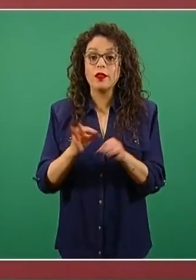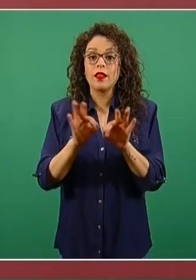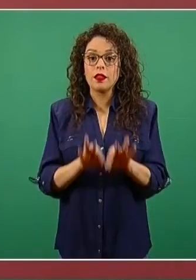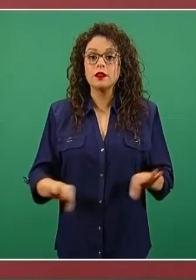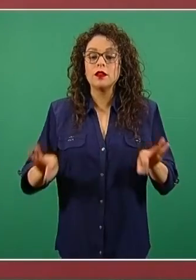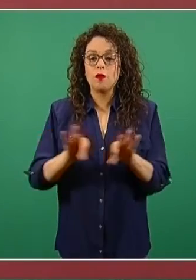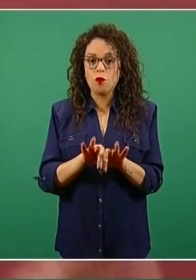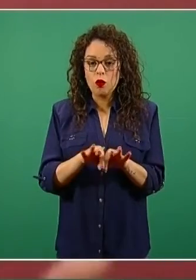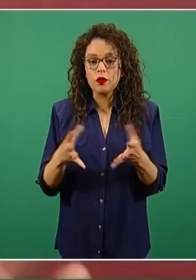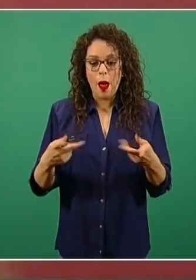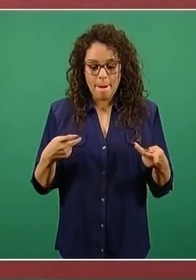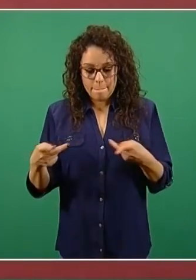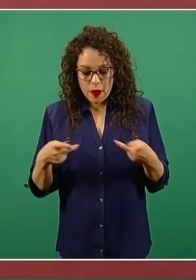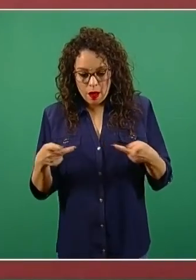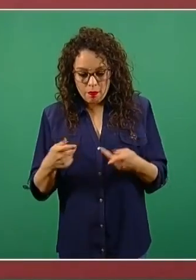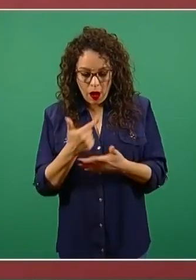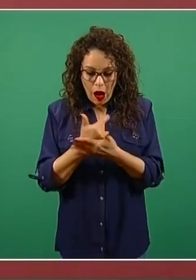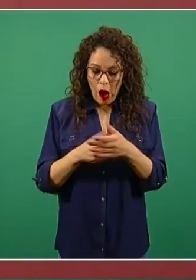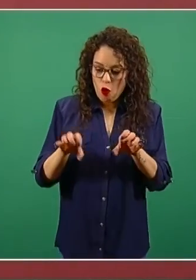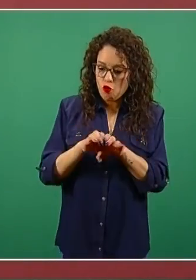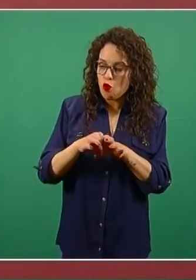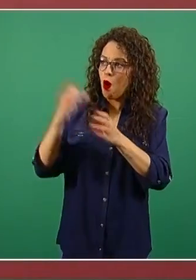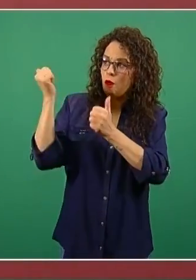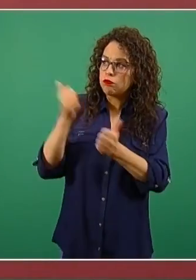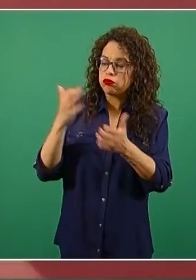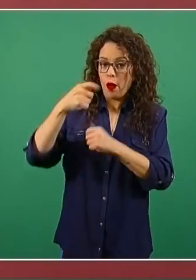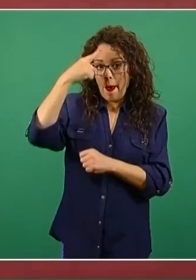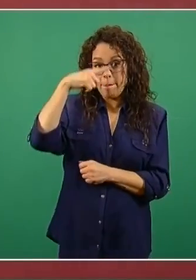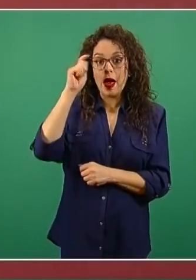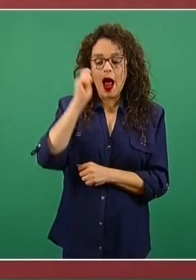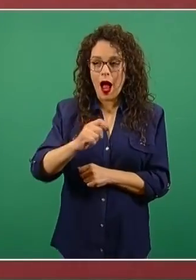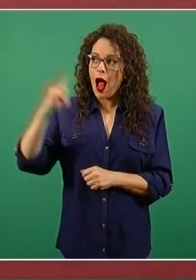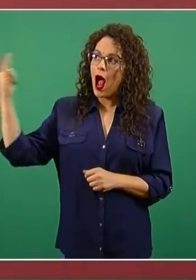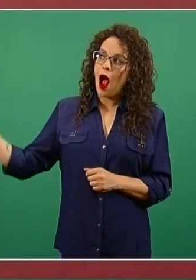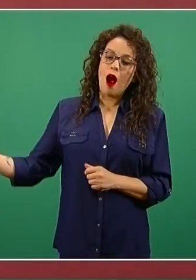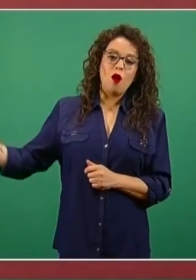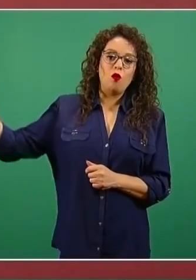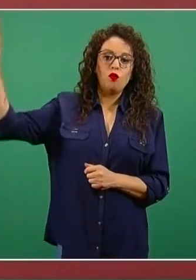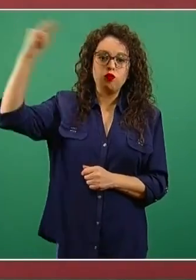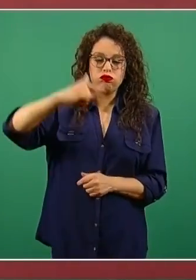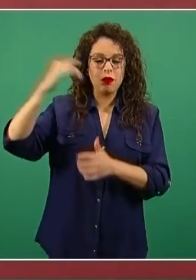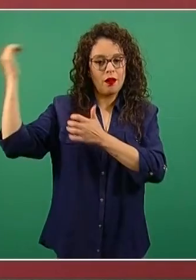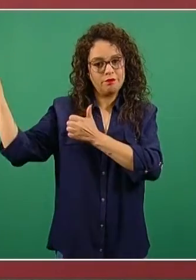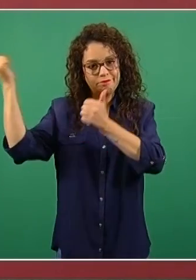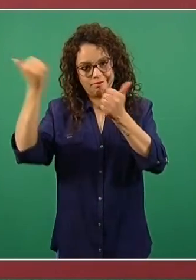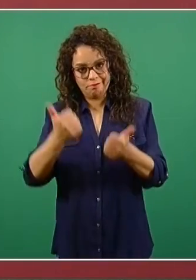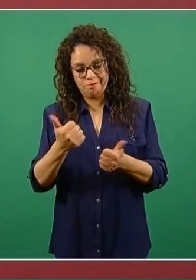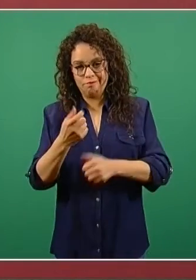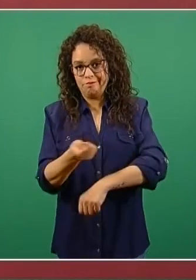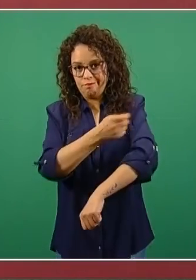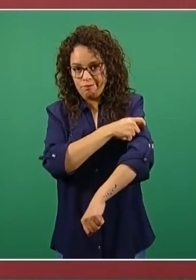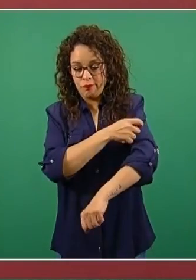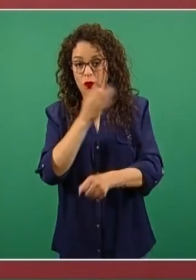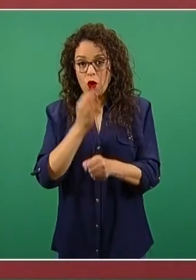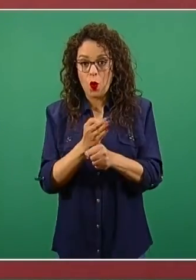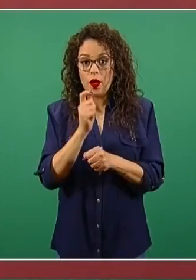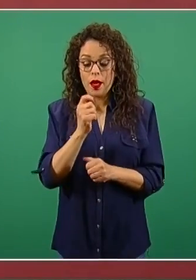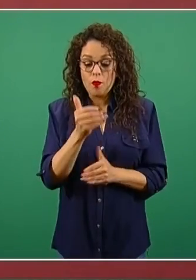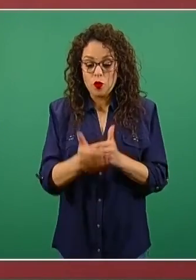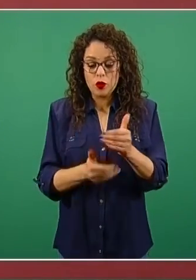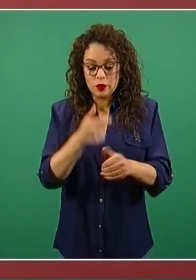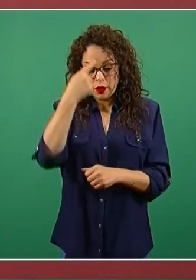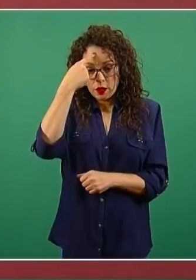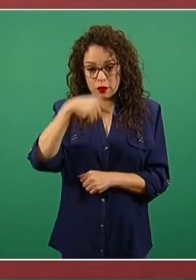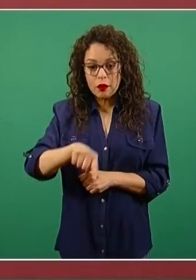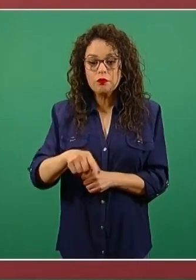encargar a los aviones que en su momento tendrán que traer la vacuna. Estamos en el proceso de definición